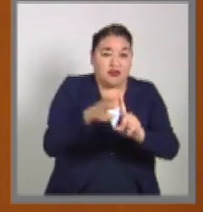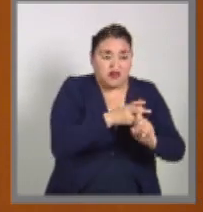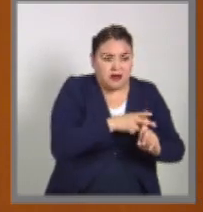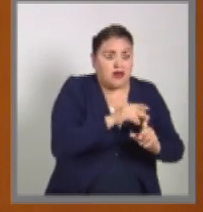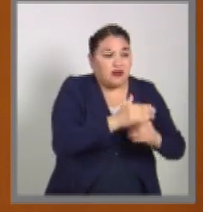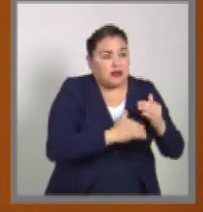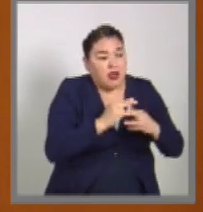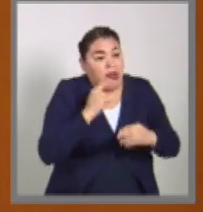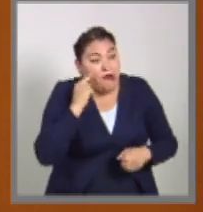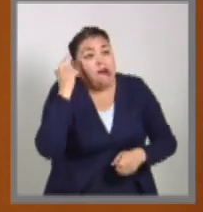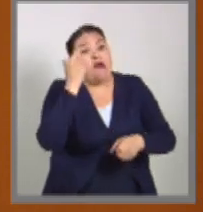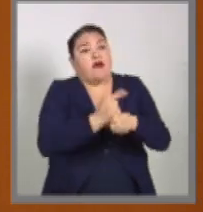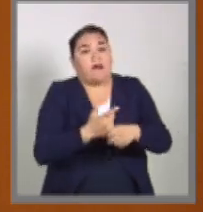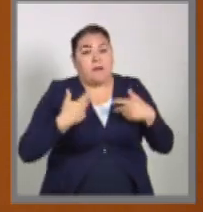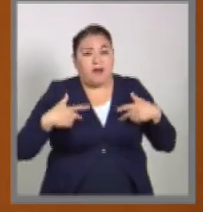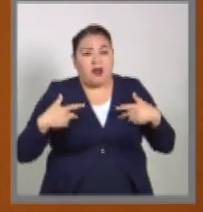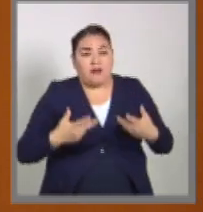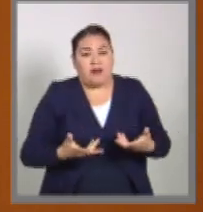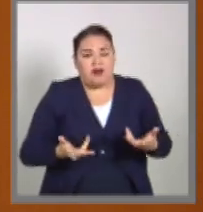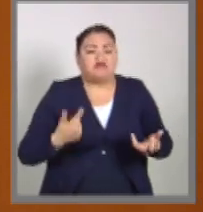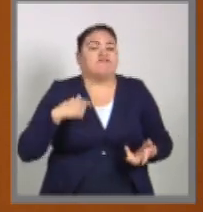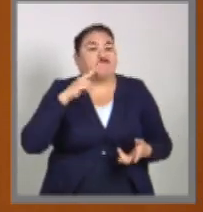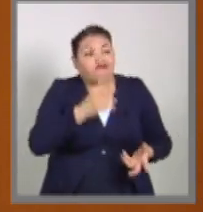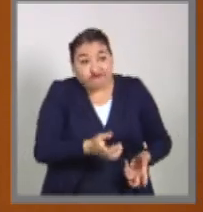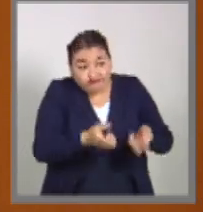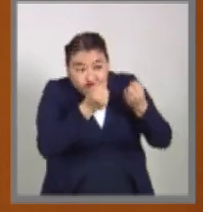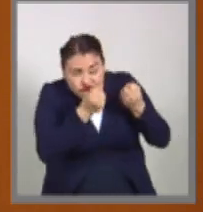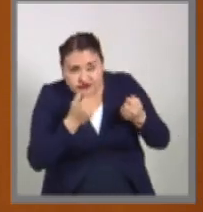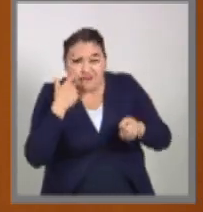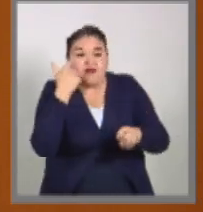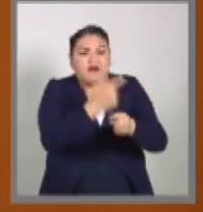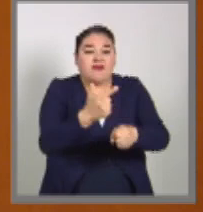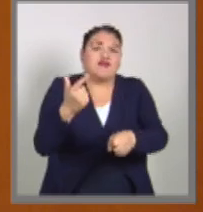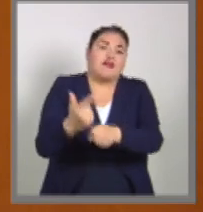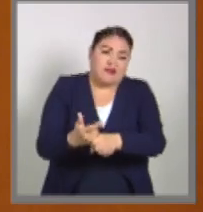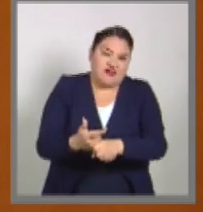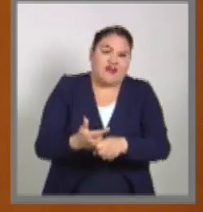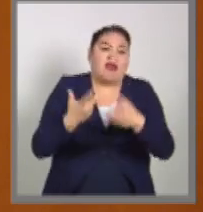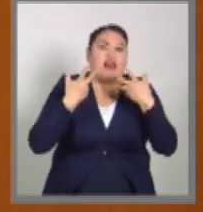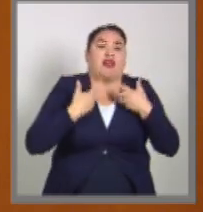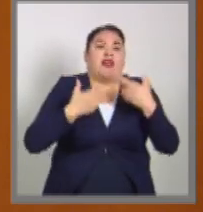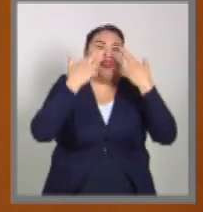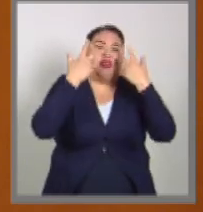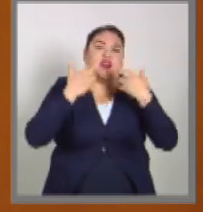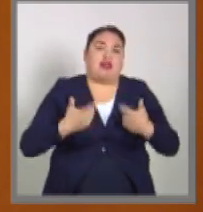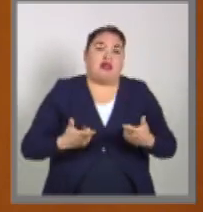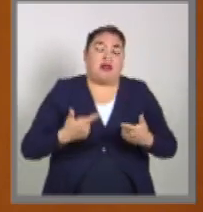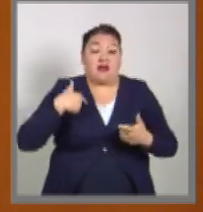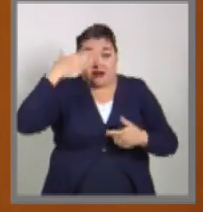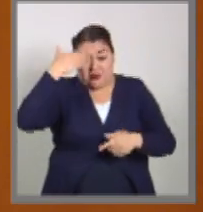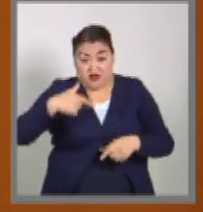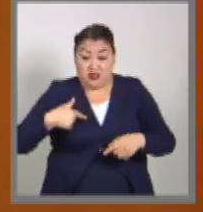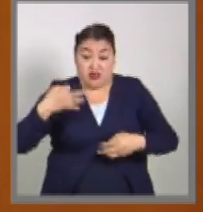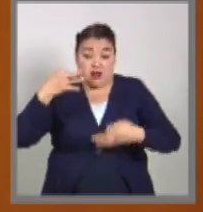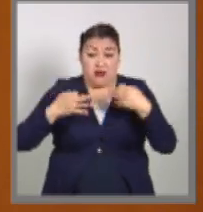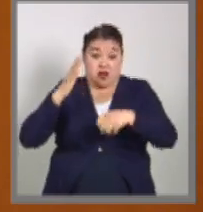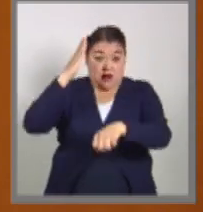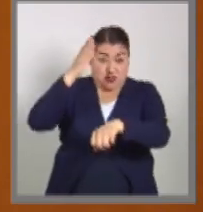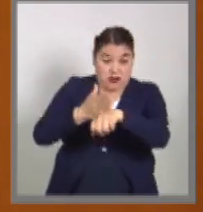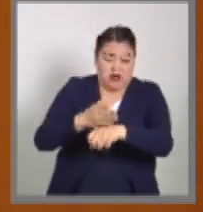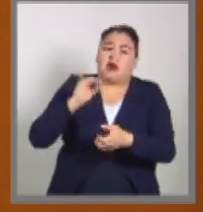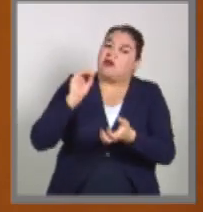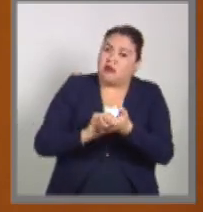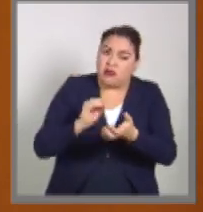familias de las personas desaparecidas. ¿Qué es este delito? Pues es un delito que no prescribe, es un delito permanente y